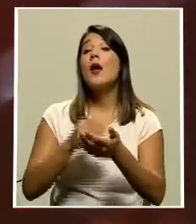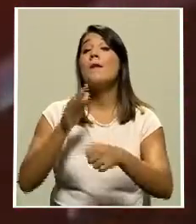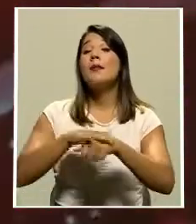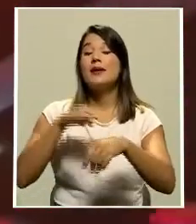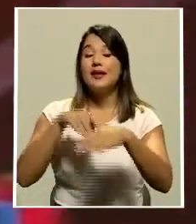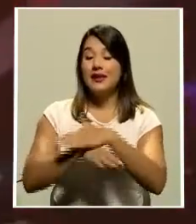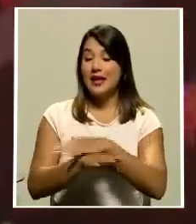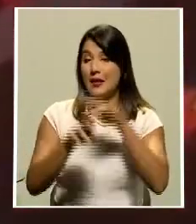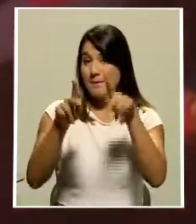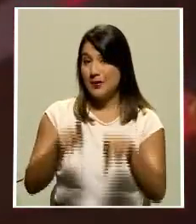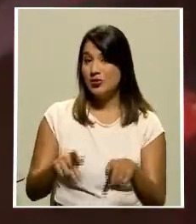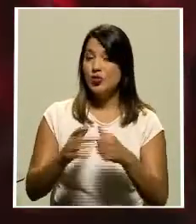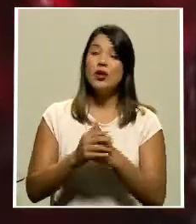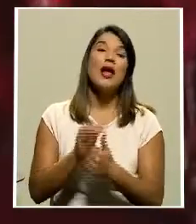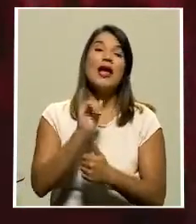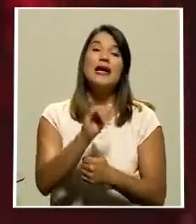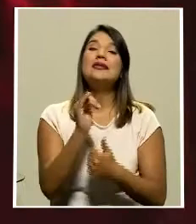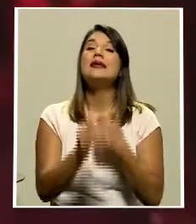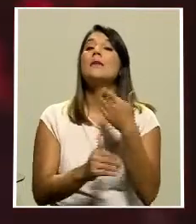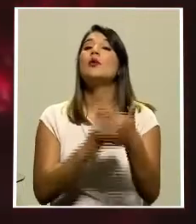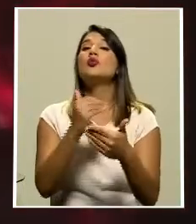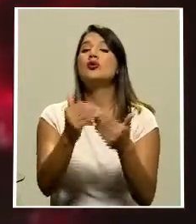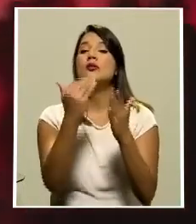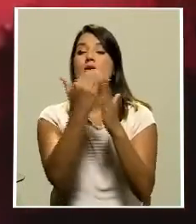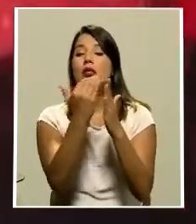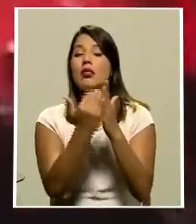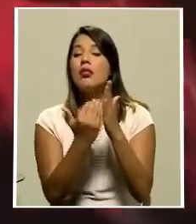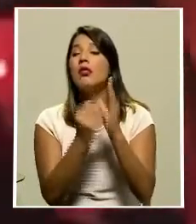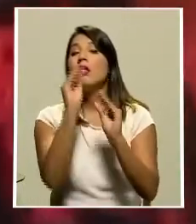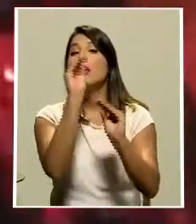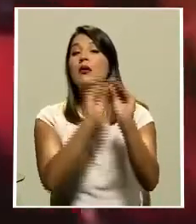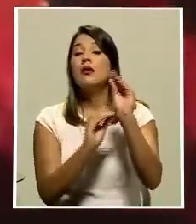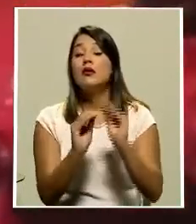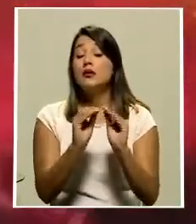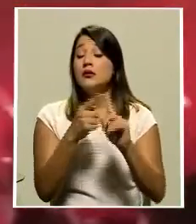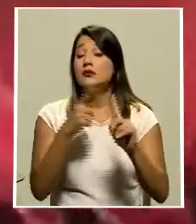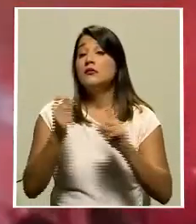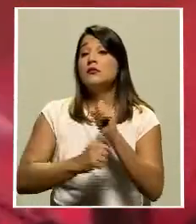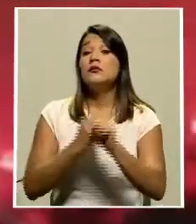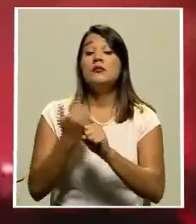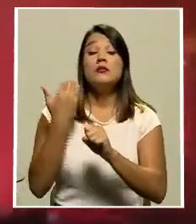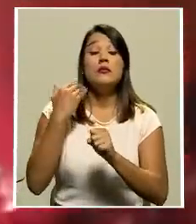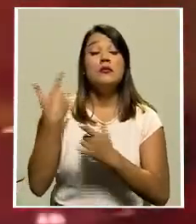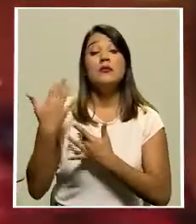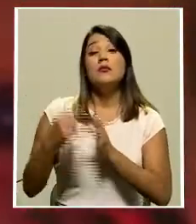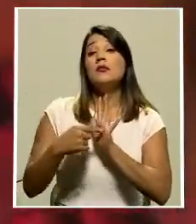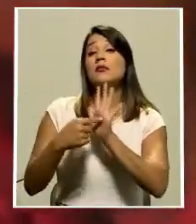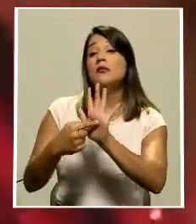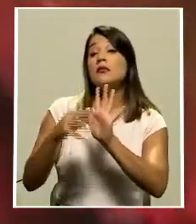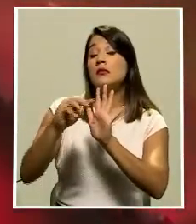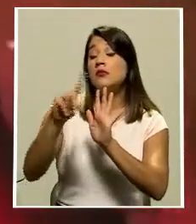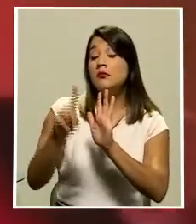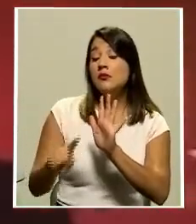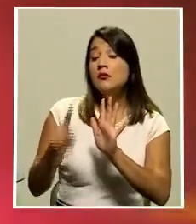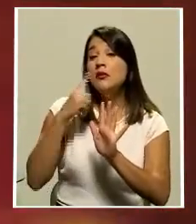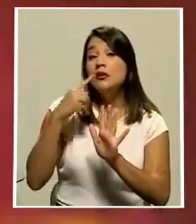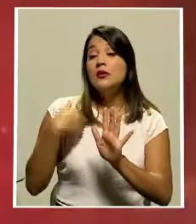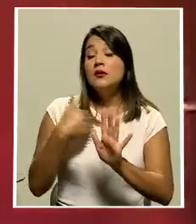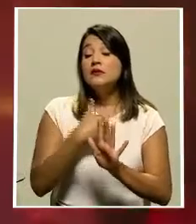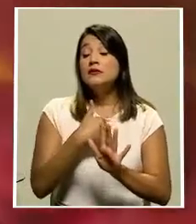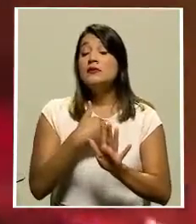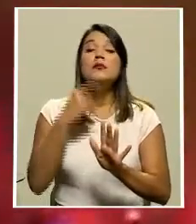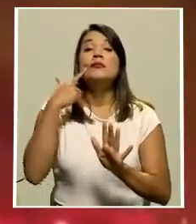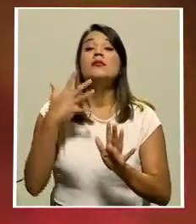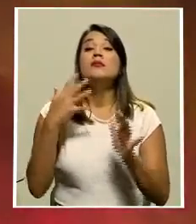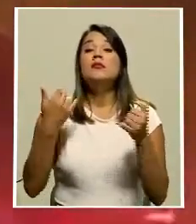Dicho protocolo se viene trabajando desde el año anterior y se espera que en marzo sea presentado a los ministerios del deporte y de salud, con el fin de que